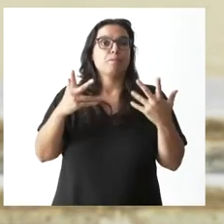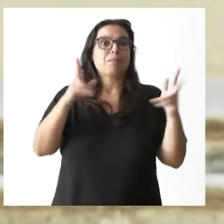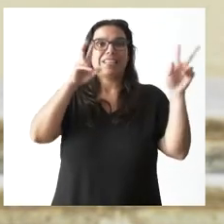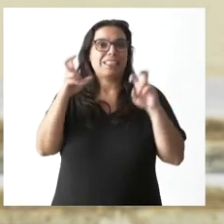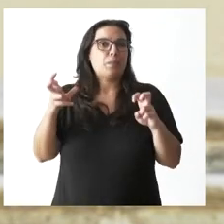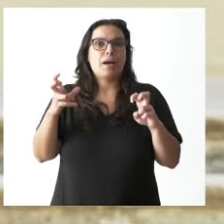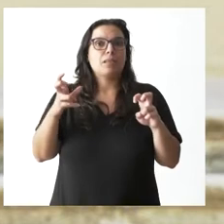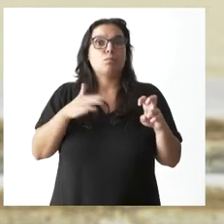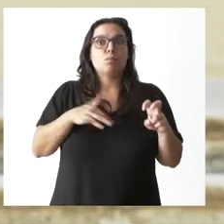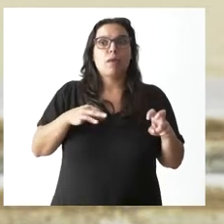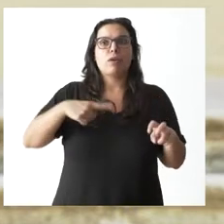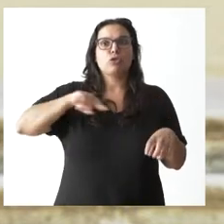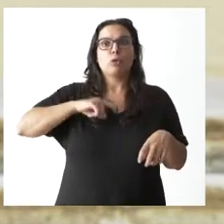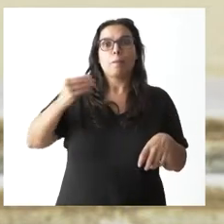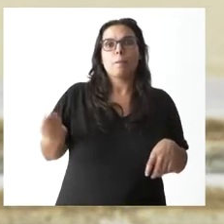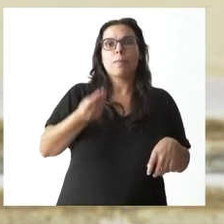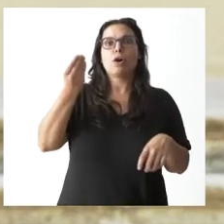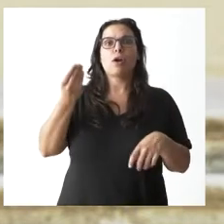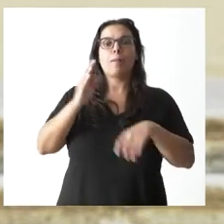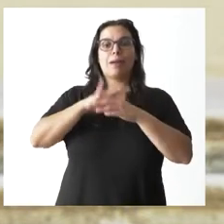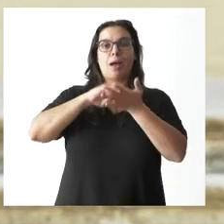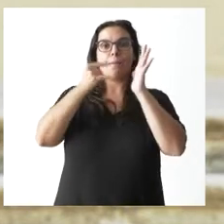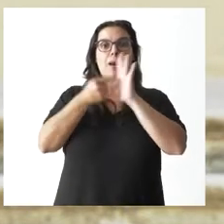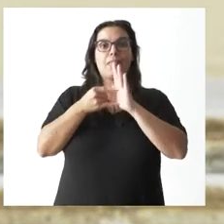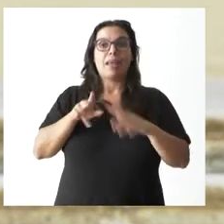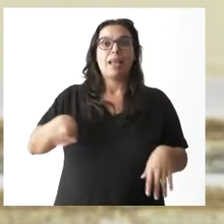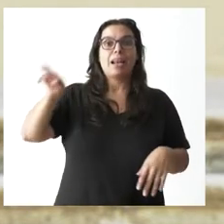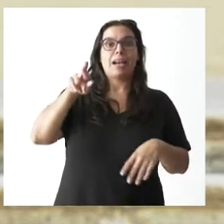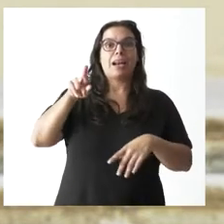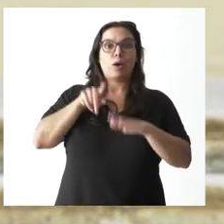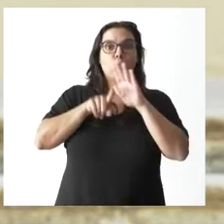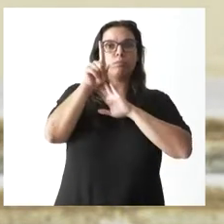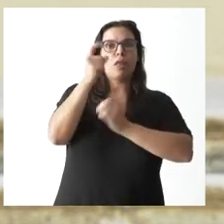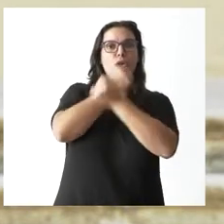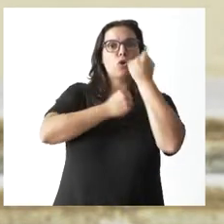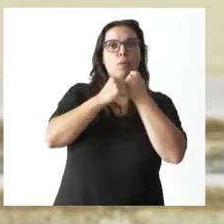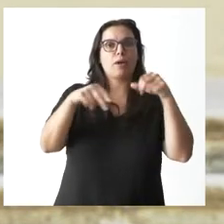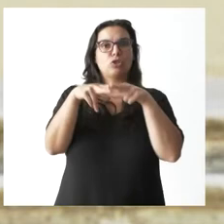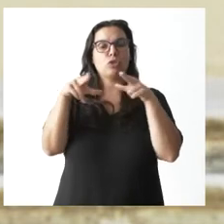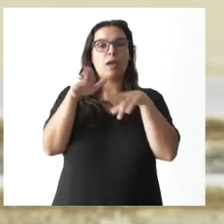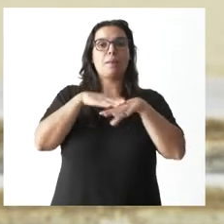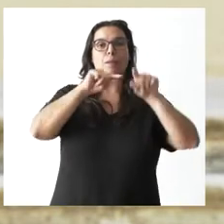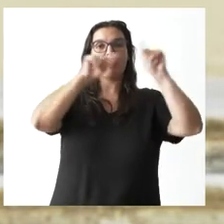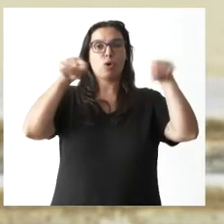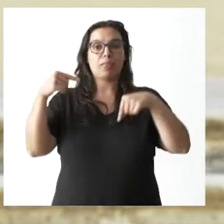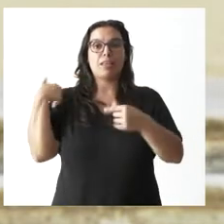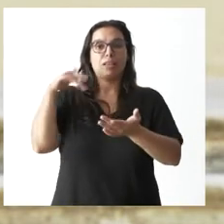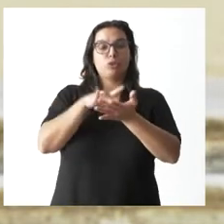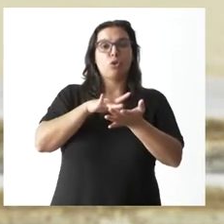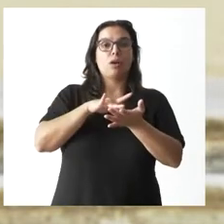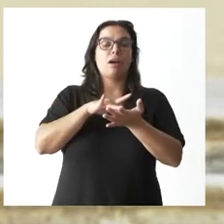cuestiones que podemos mejorar en el plan de la recuperación económica y social para las provincias que han tenido